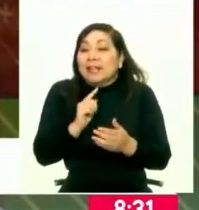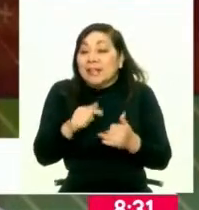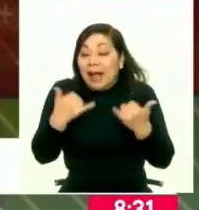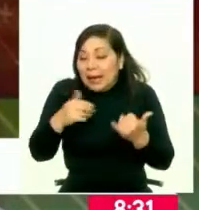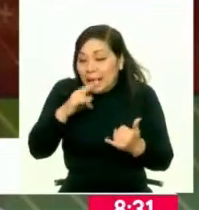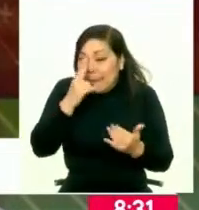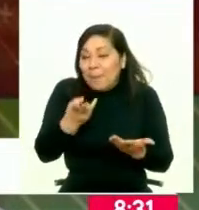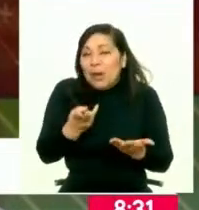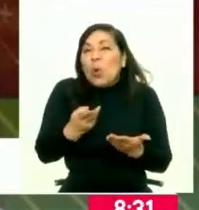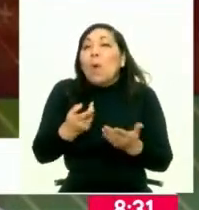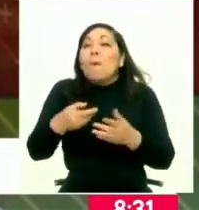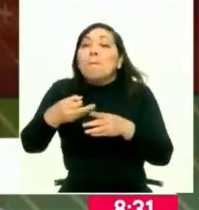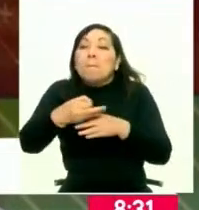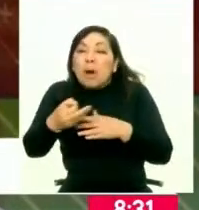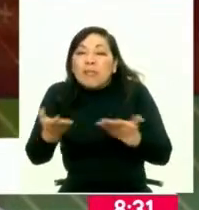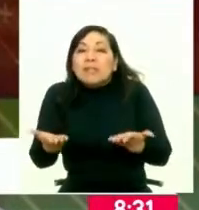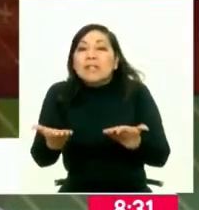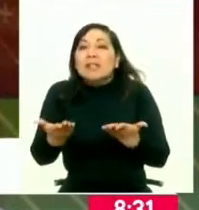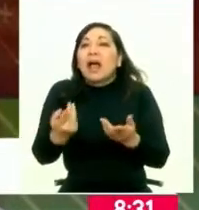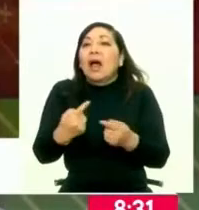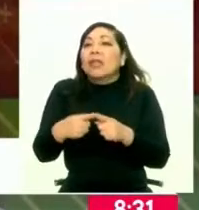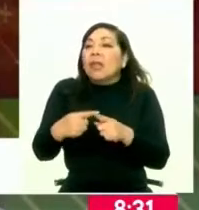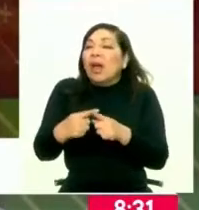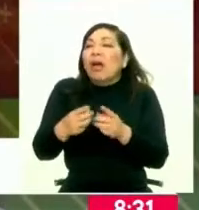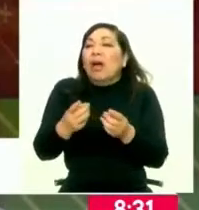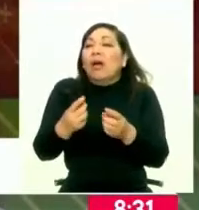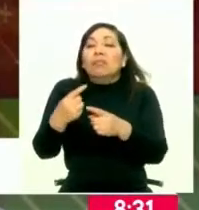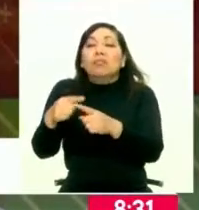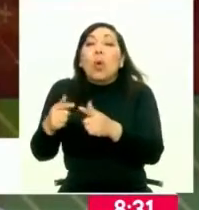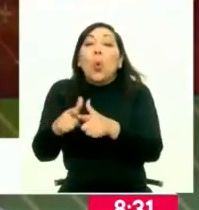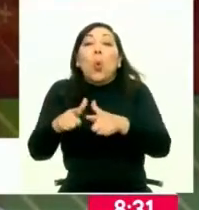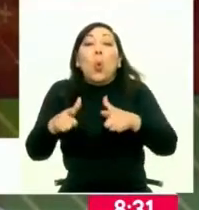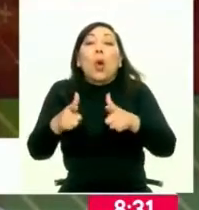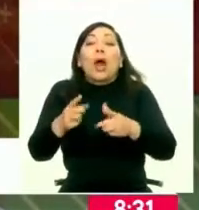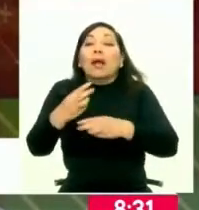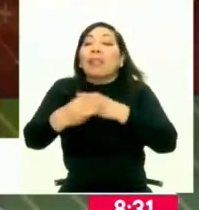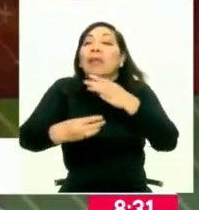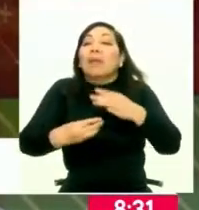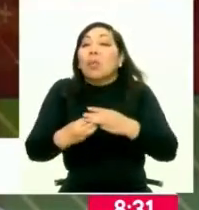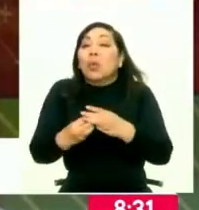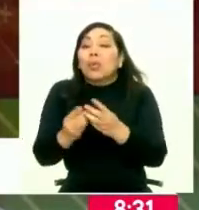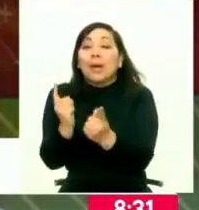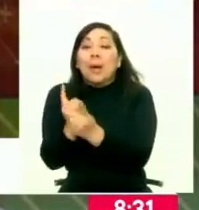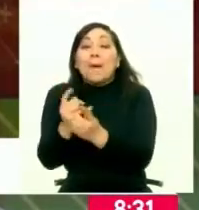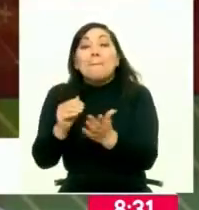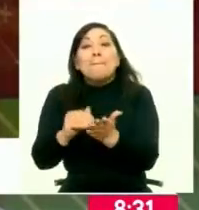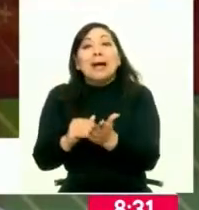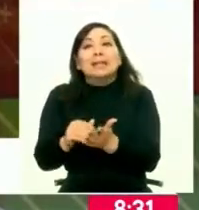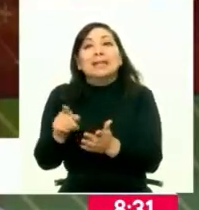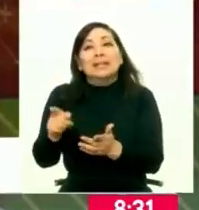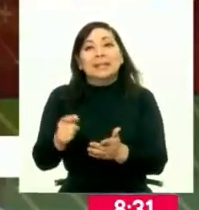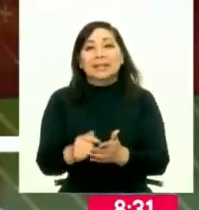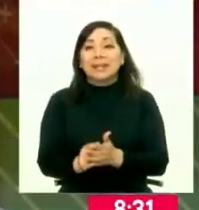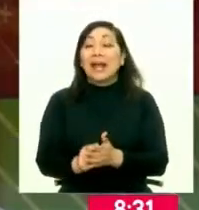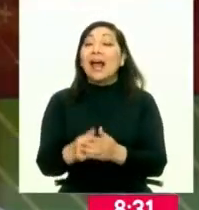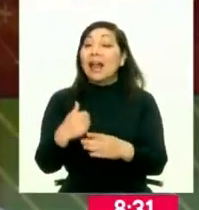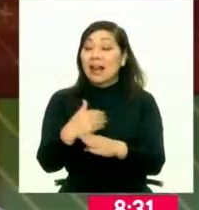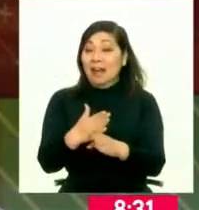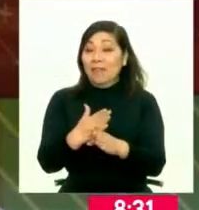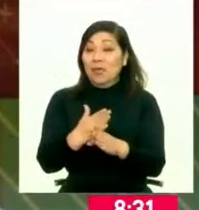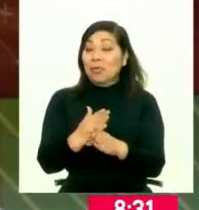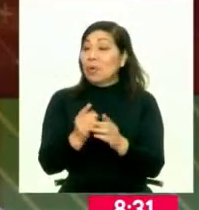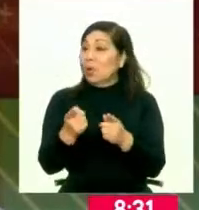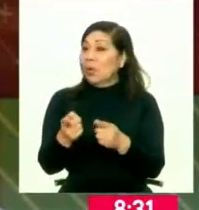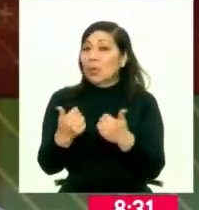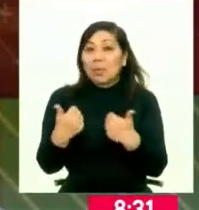Aquí en el Perú, en qué región, en qué provincia, en qué distrito o en qué lugar del mundo se encuentra ese peruano. Por eso la metodología de nuestra